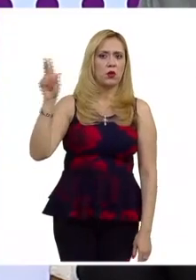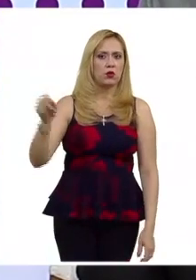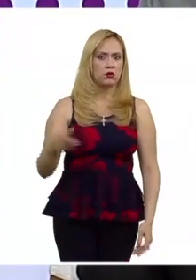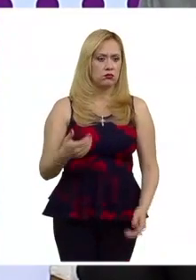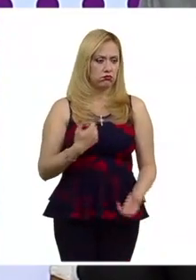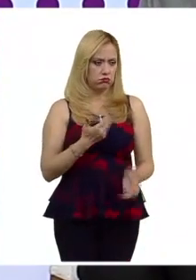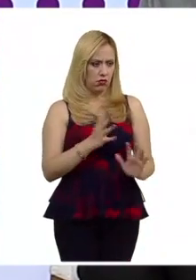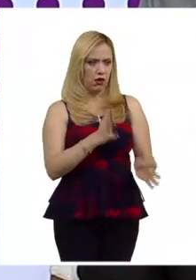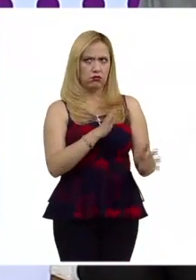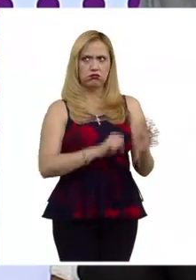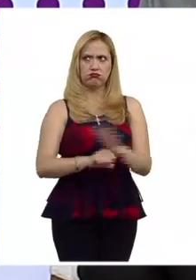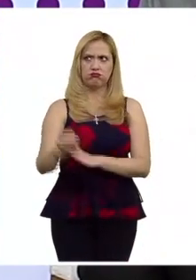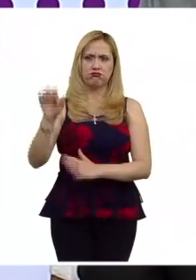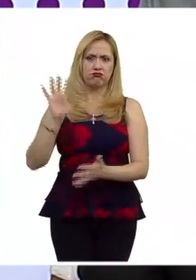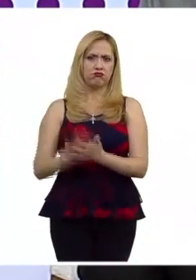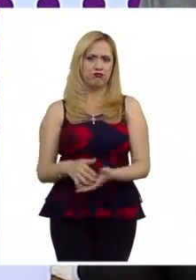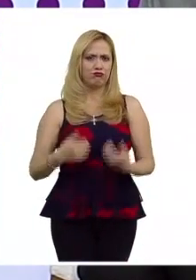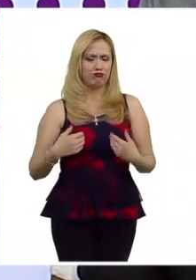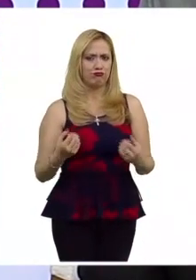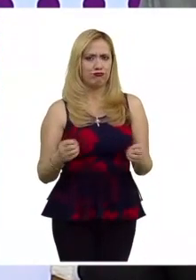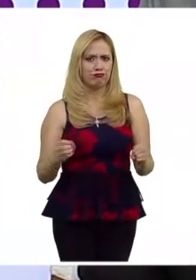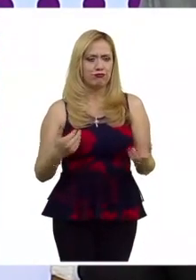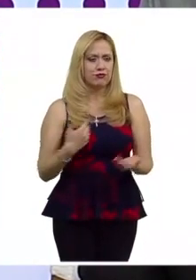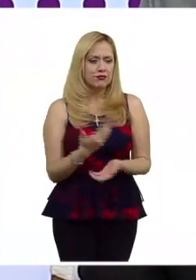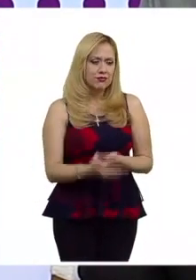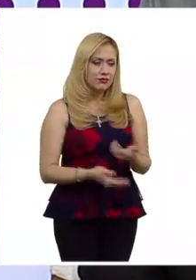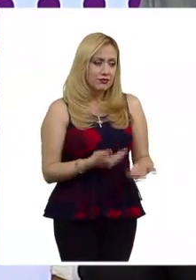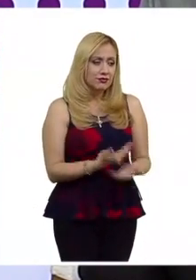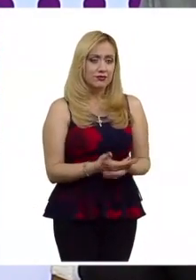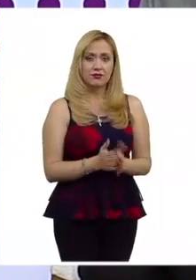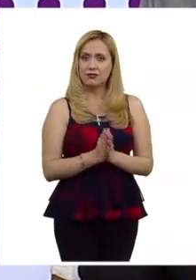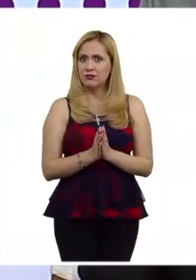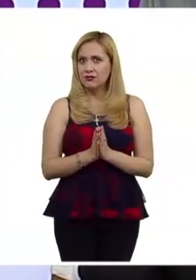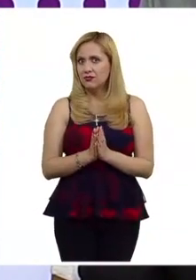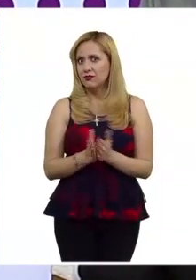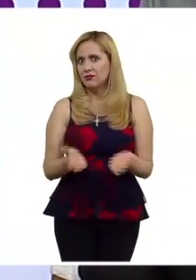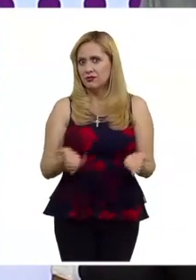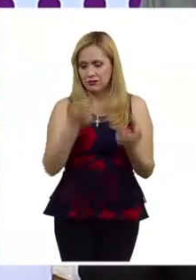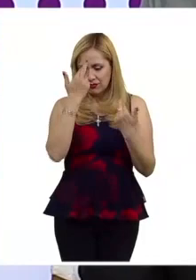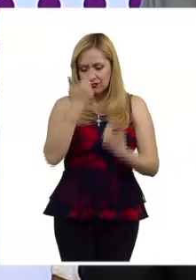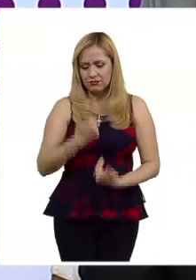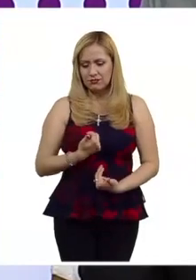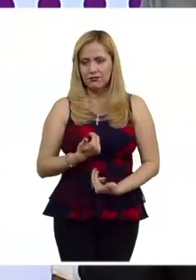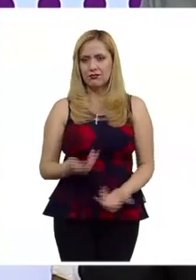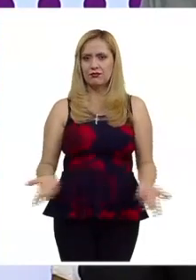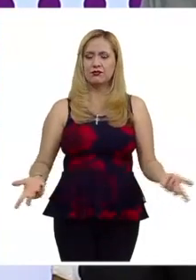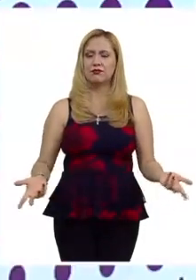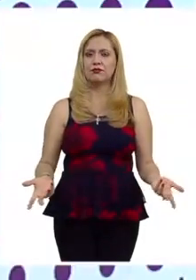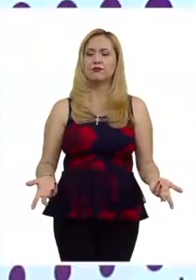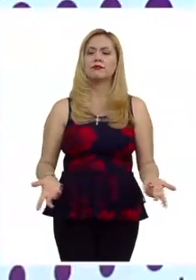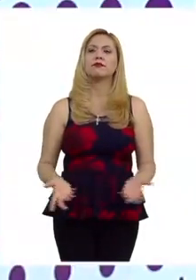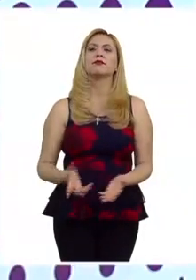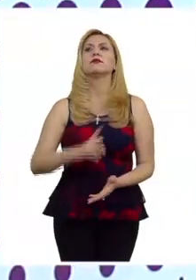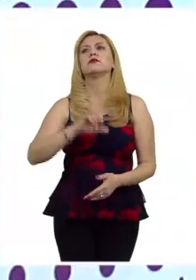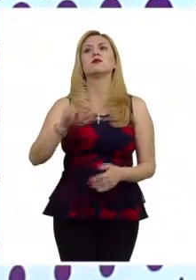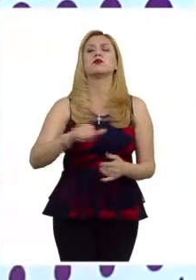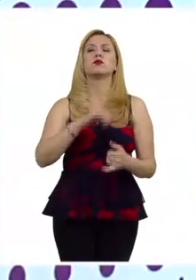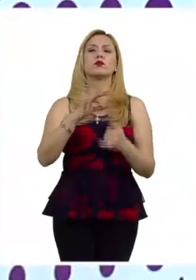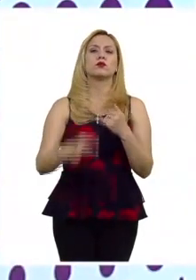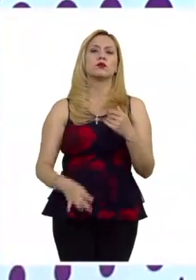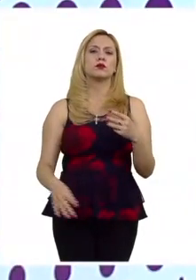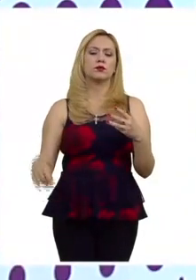otra reflexión sino que esto es un punto importante de la ponderación que se hace y por último el tema de